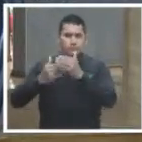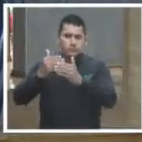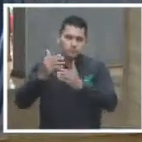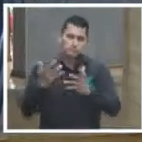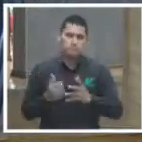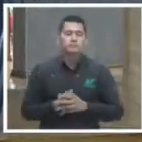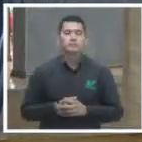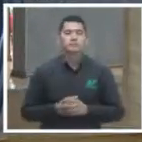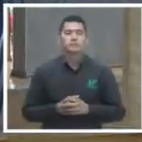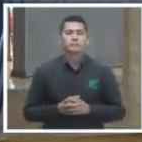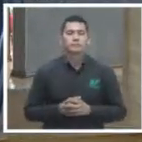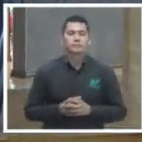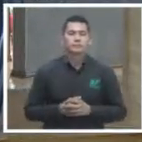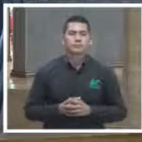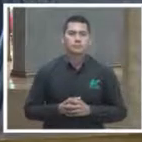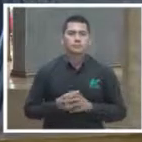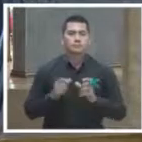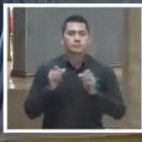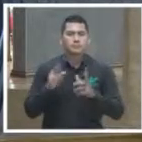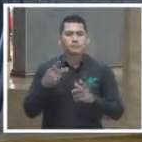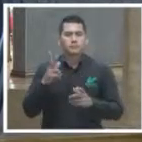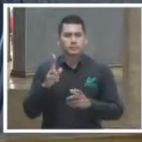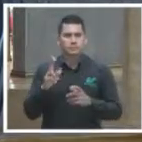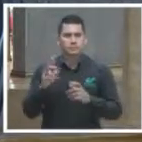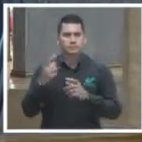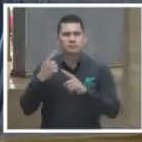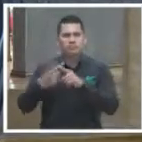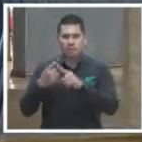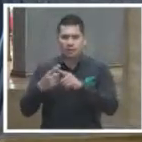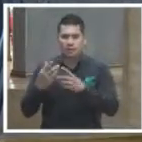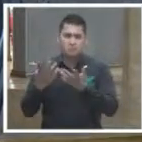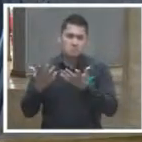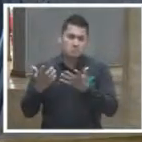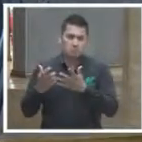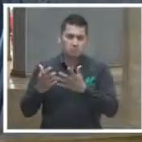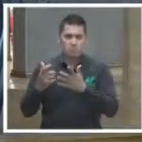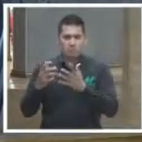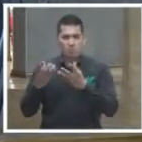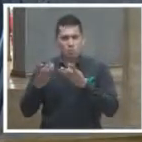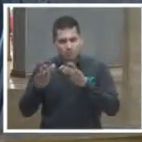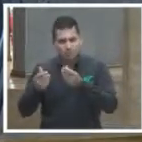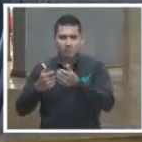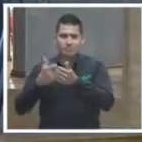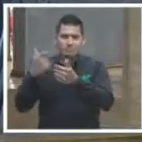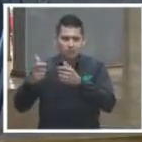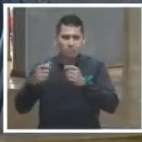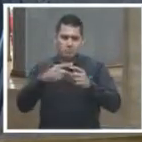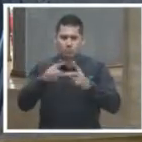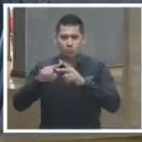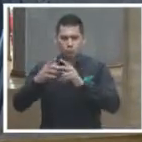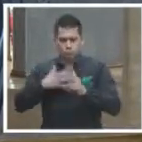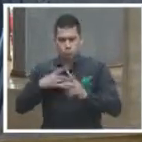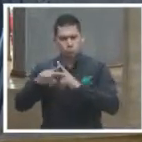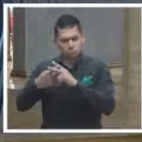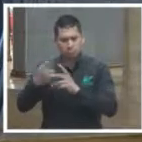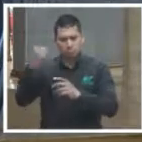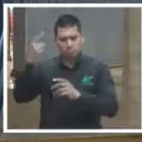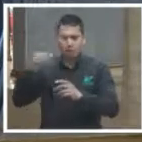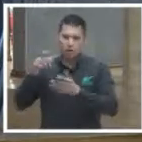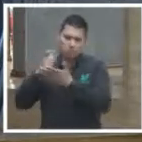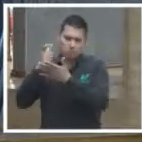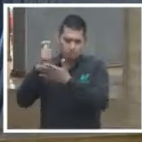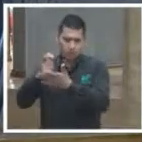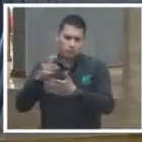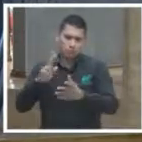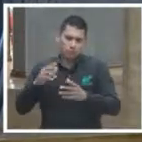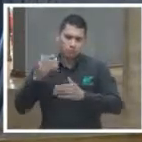obviamente quien podría pagar el costo serían estos que estuvieran dispuestos a arrancarlo pero creo que pudiera ser un